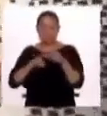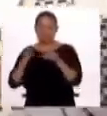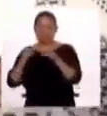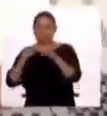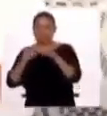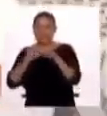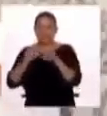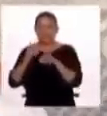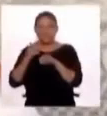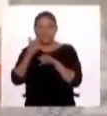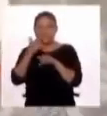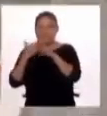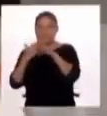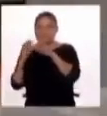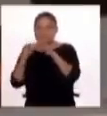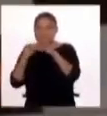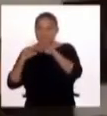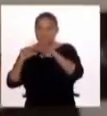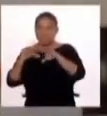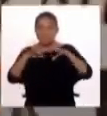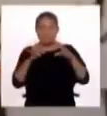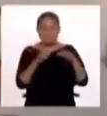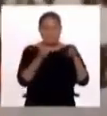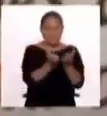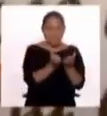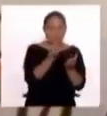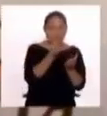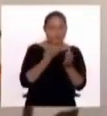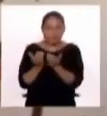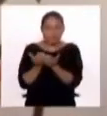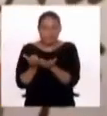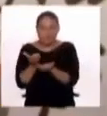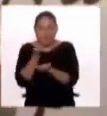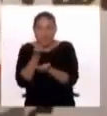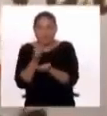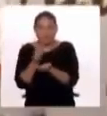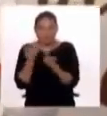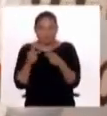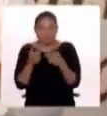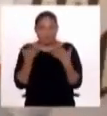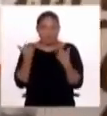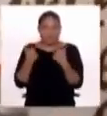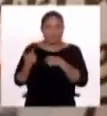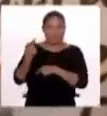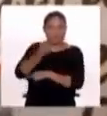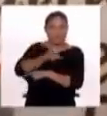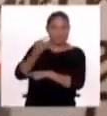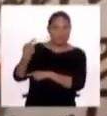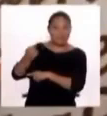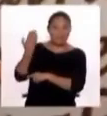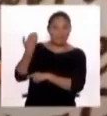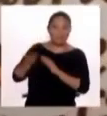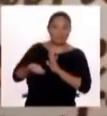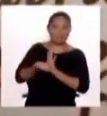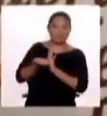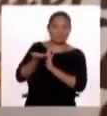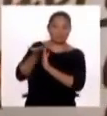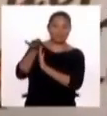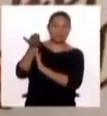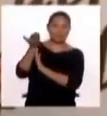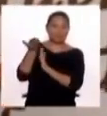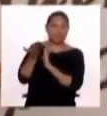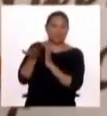son dos de los platillos principales para combatir la anemia. Y es que en estas últimas semanas se incrementado a nivel nacional y también en Lima